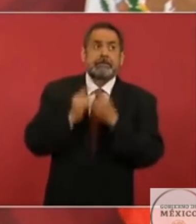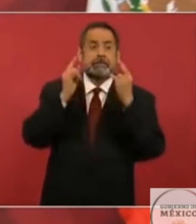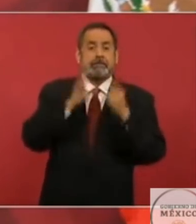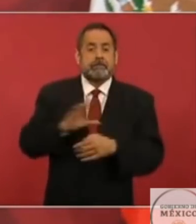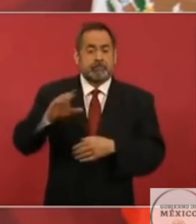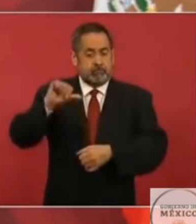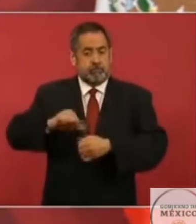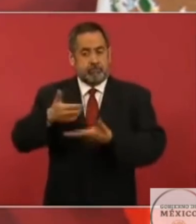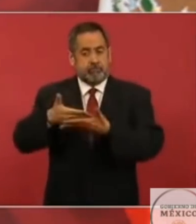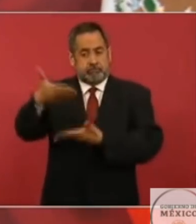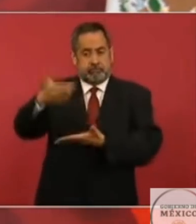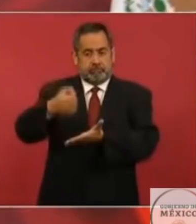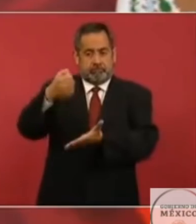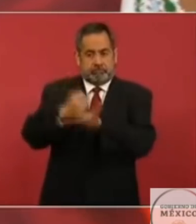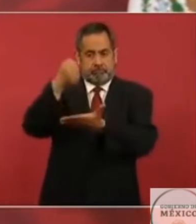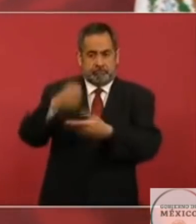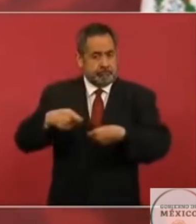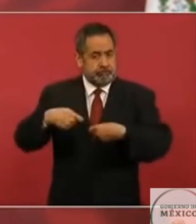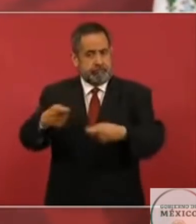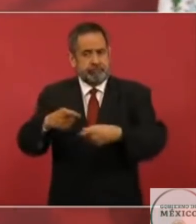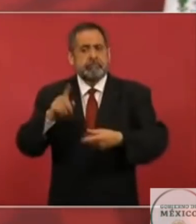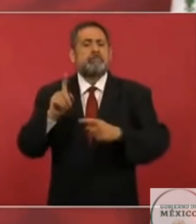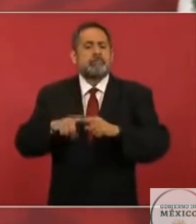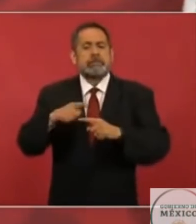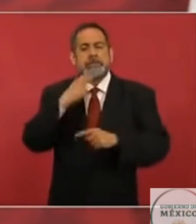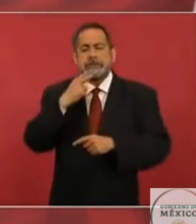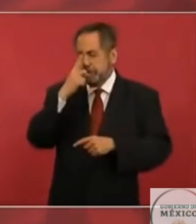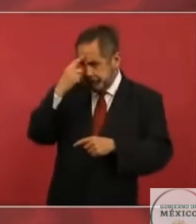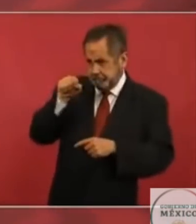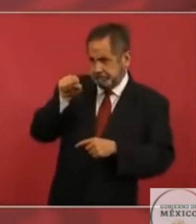decreto lo que hace es rehabilitar,